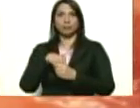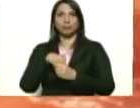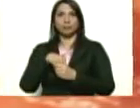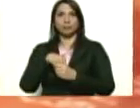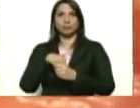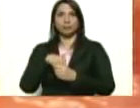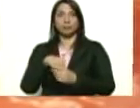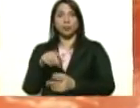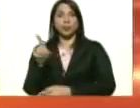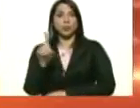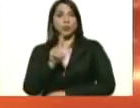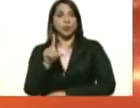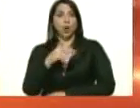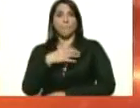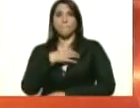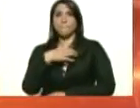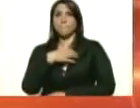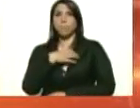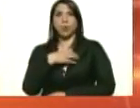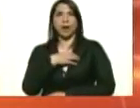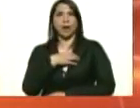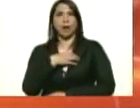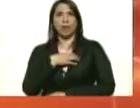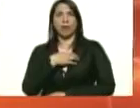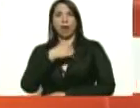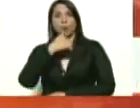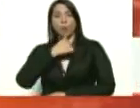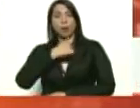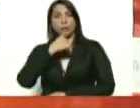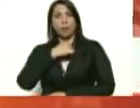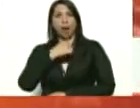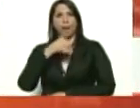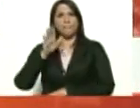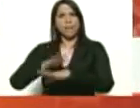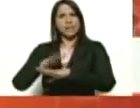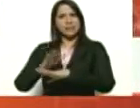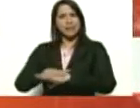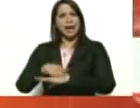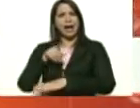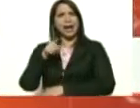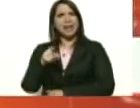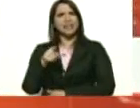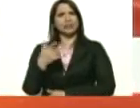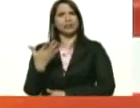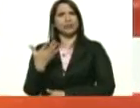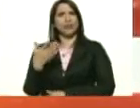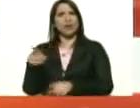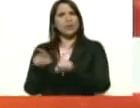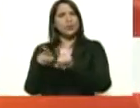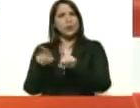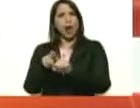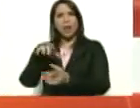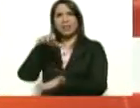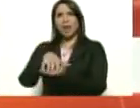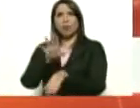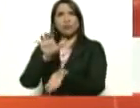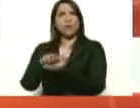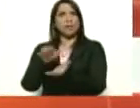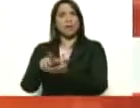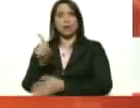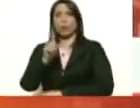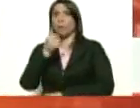No se puede tolerar que vaya a ocurrir un caso parecido al de Nueva Esparta. No, no se puede tolerar.